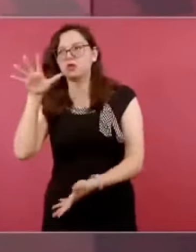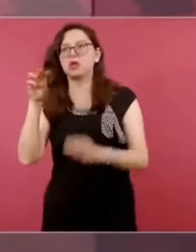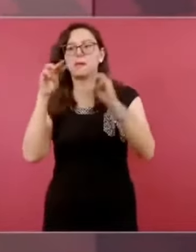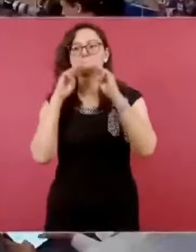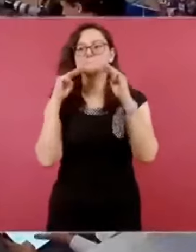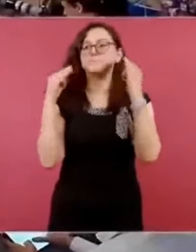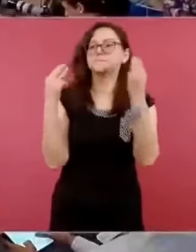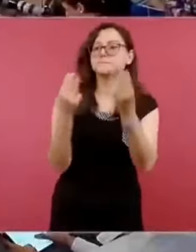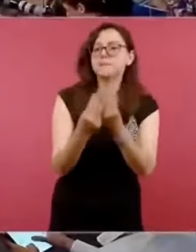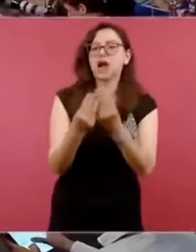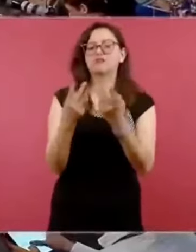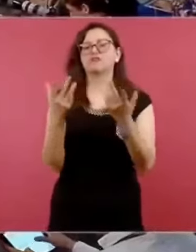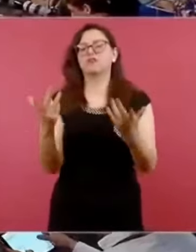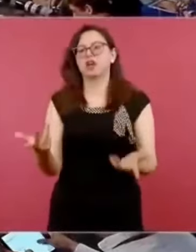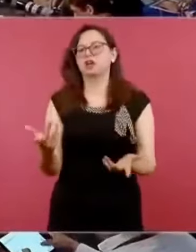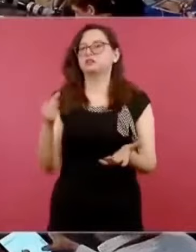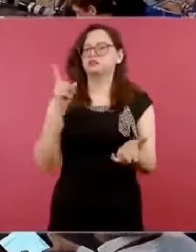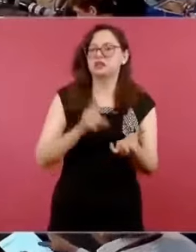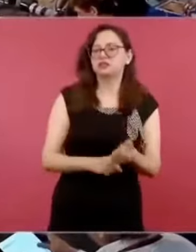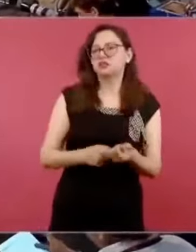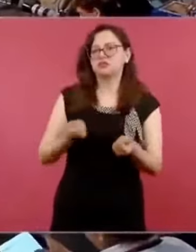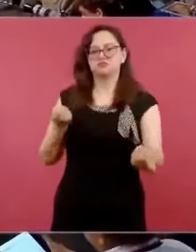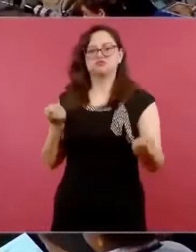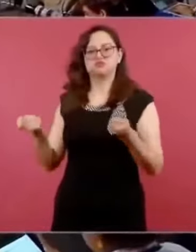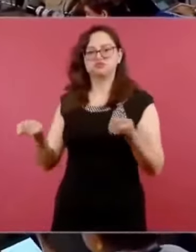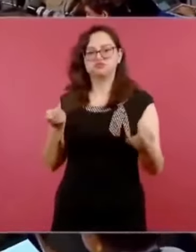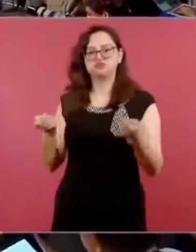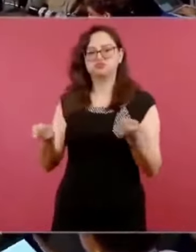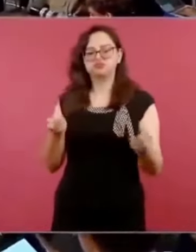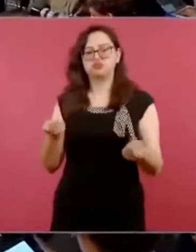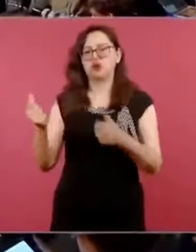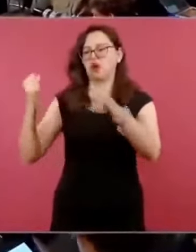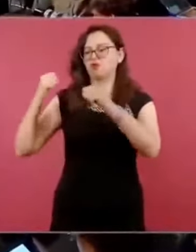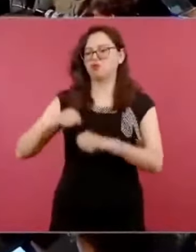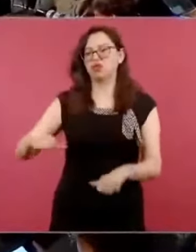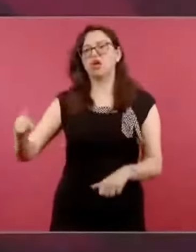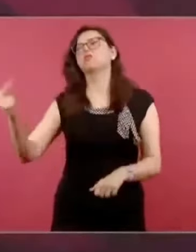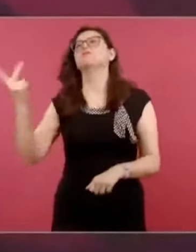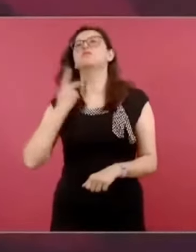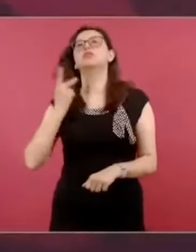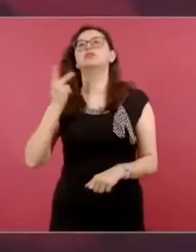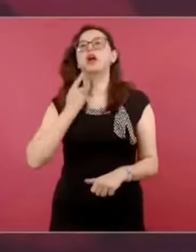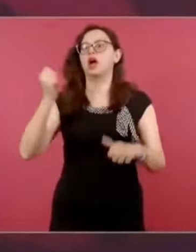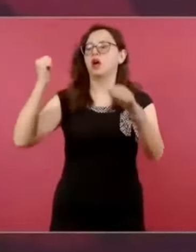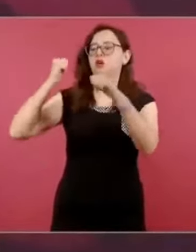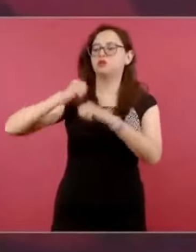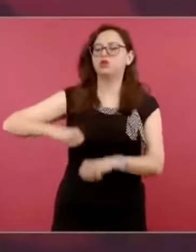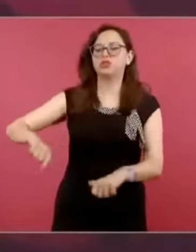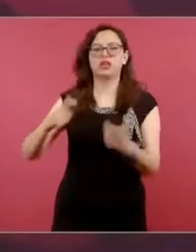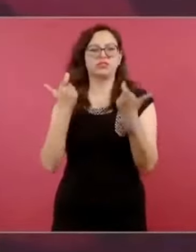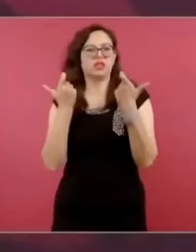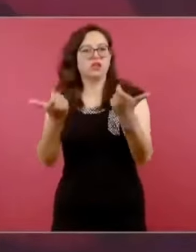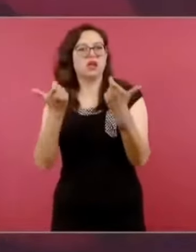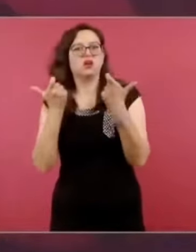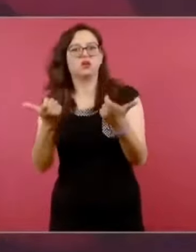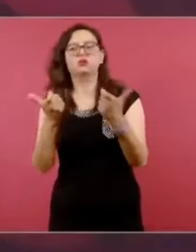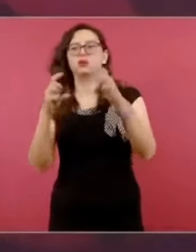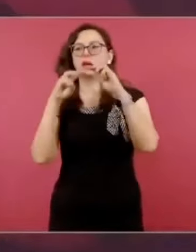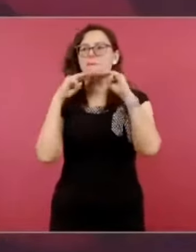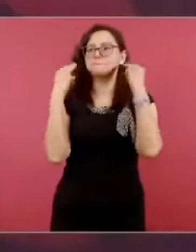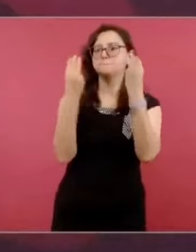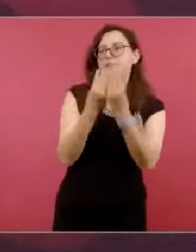del poder económico y político, no representan al pueblo,